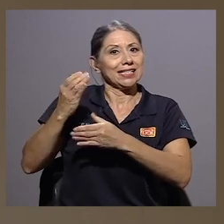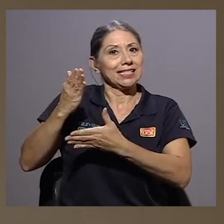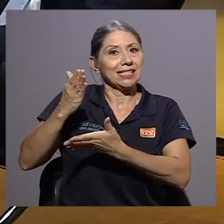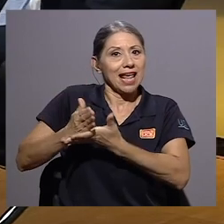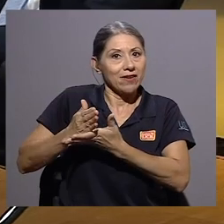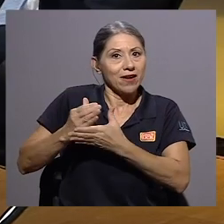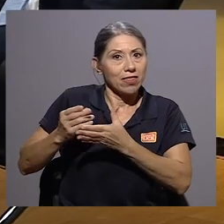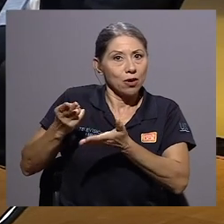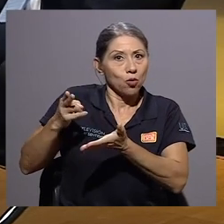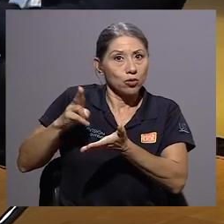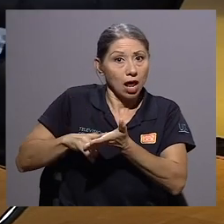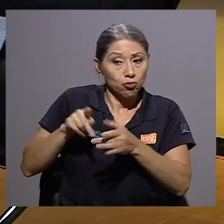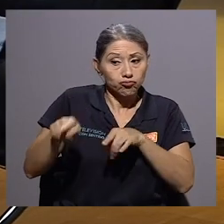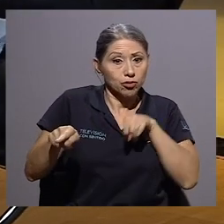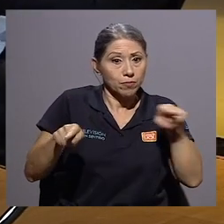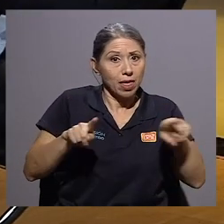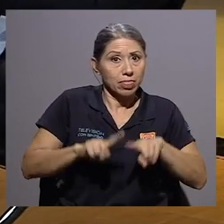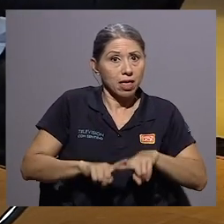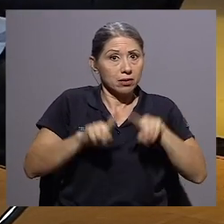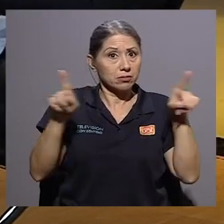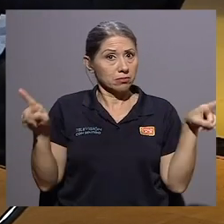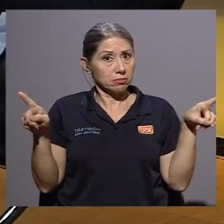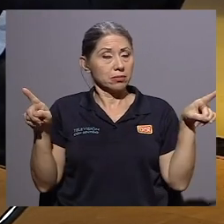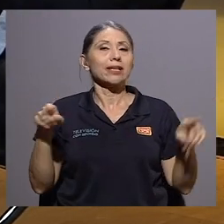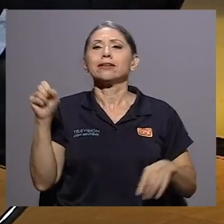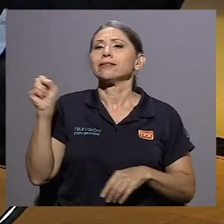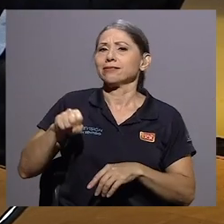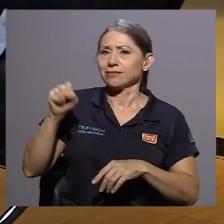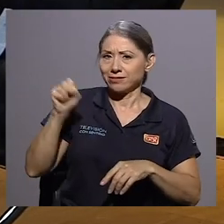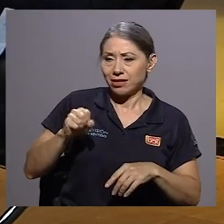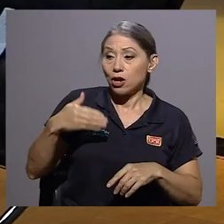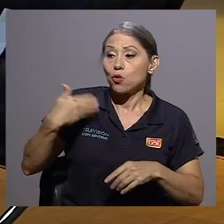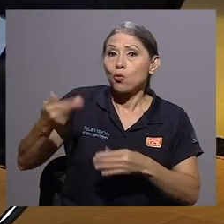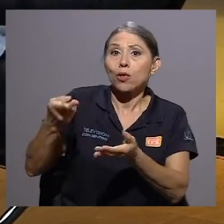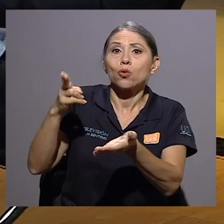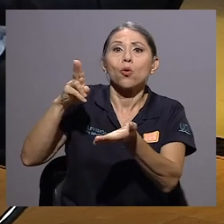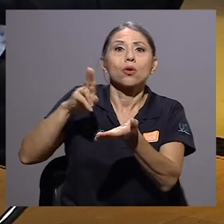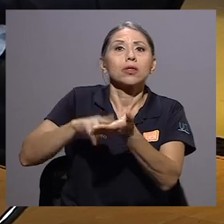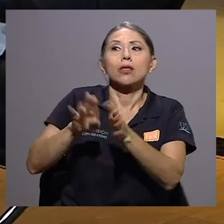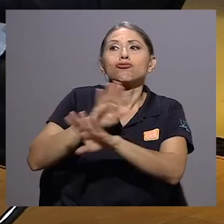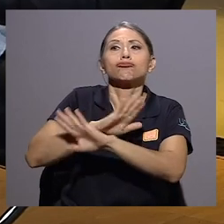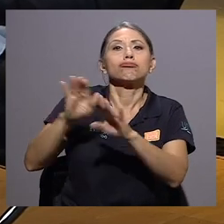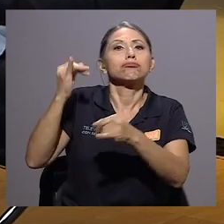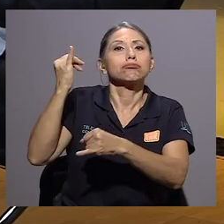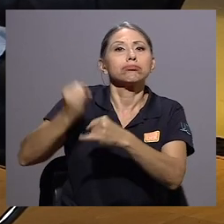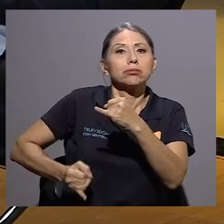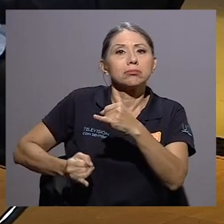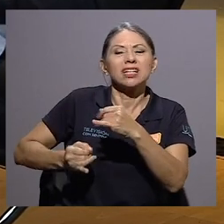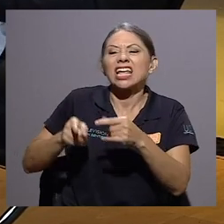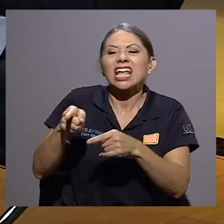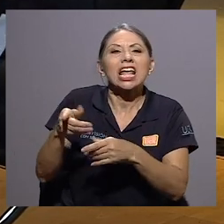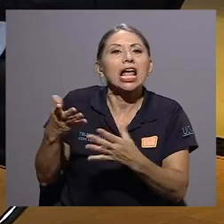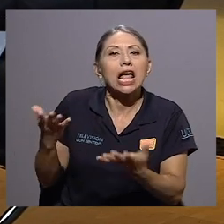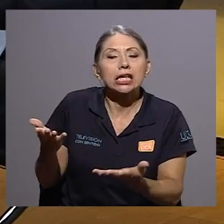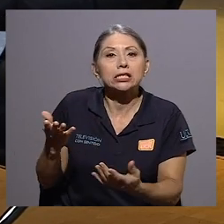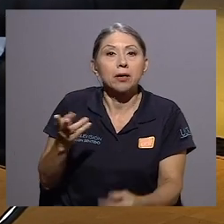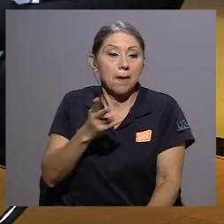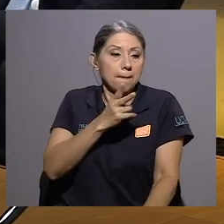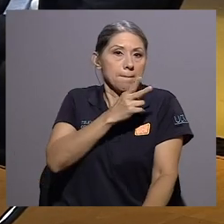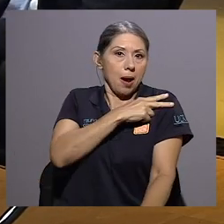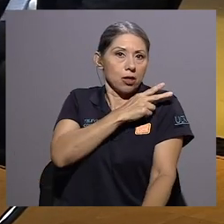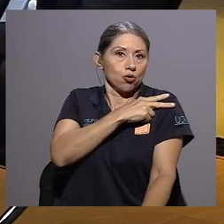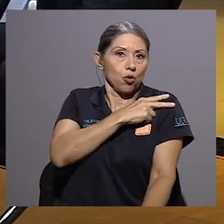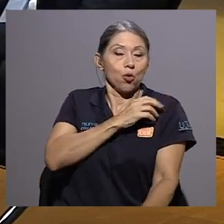La extinción. Sí, claro. La extinción es la opción que tiene el patrono o el mismo